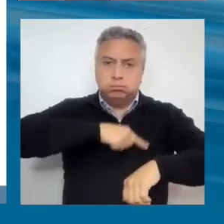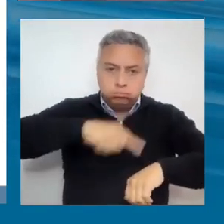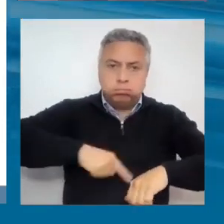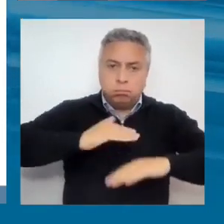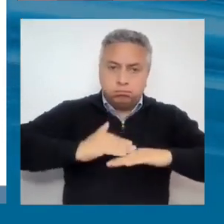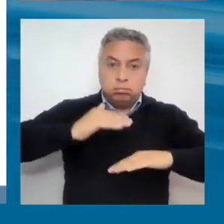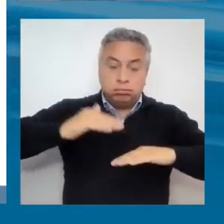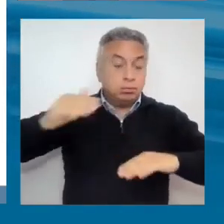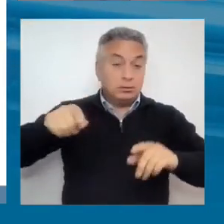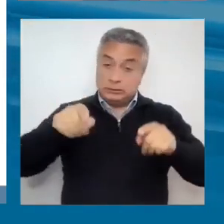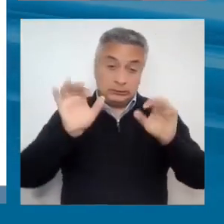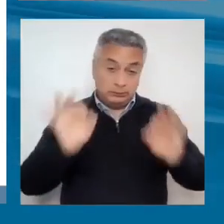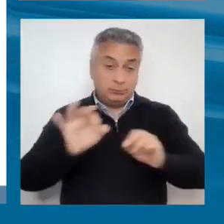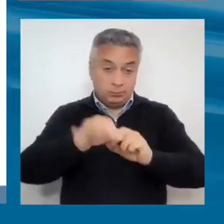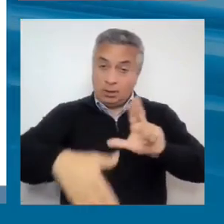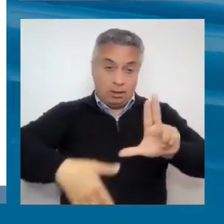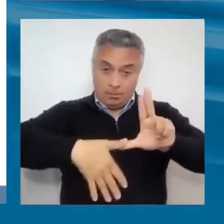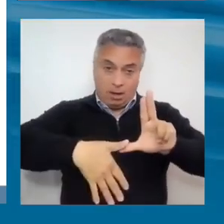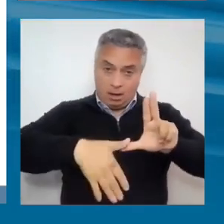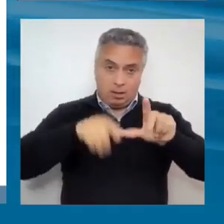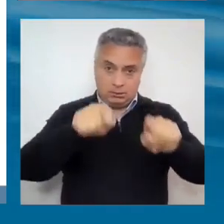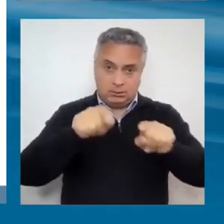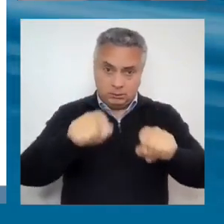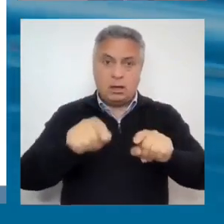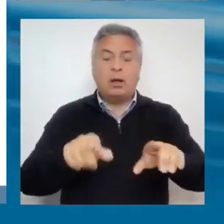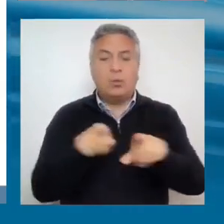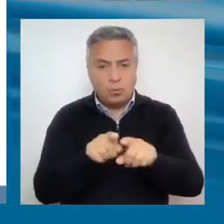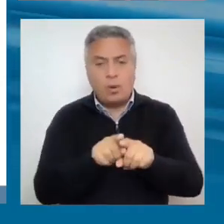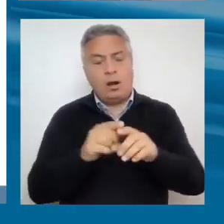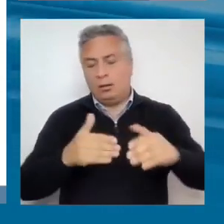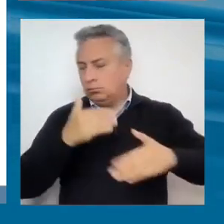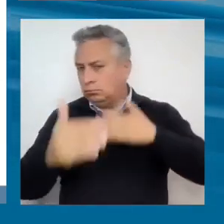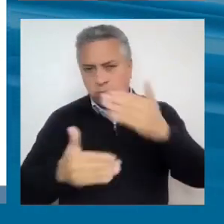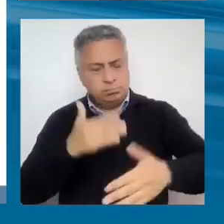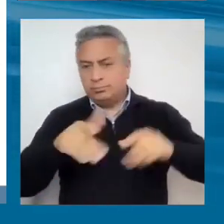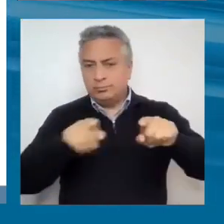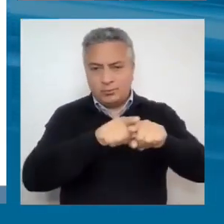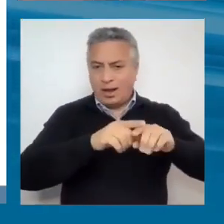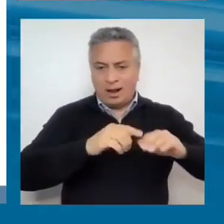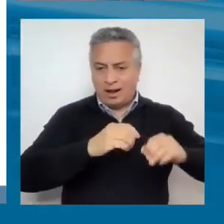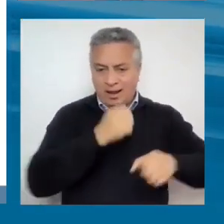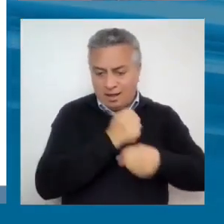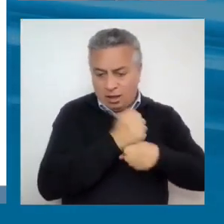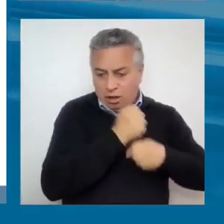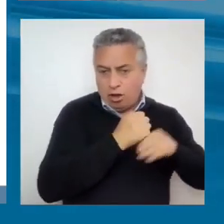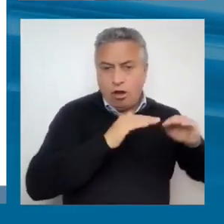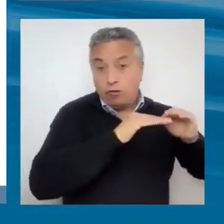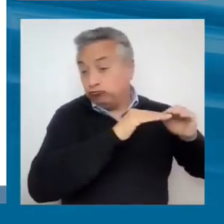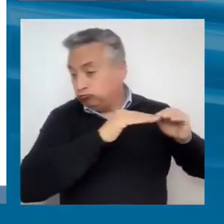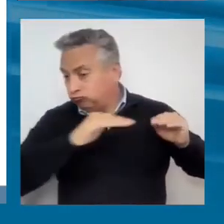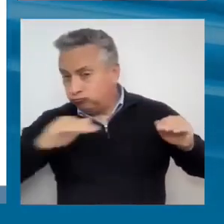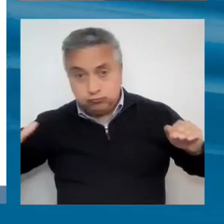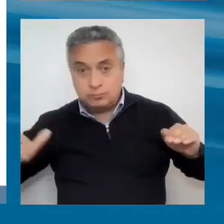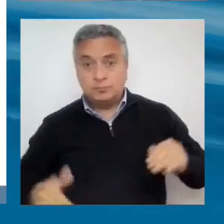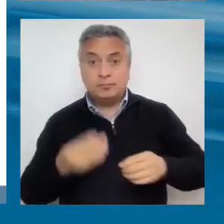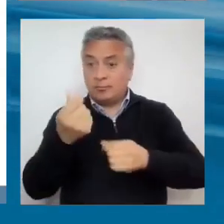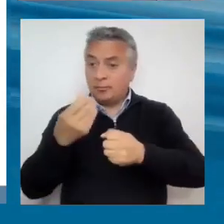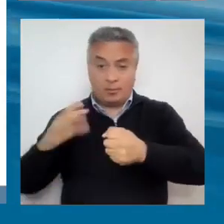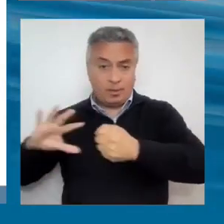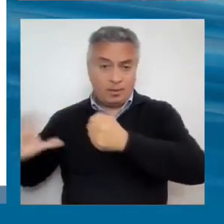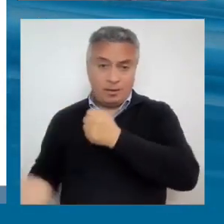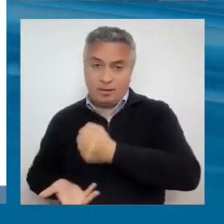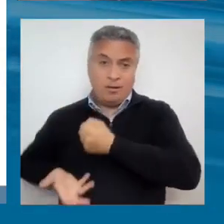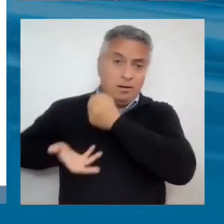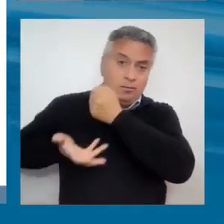Latina, de una productividad prácticamente plana. La baja inversión, que está por supuesto relacionado con el tema de la